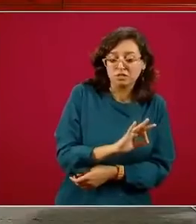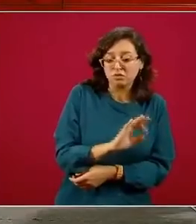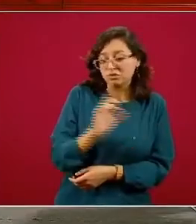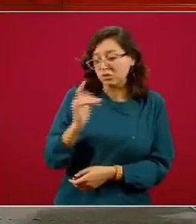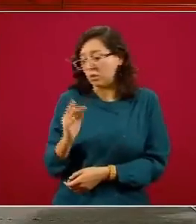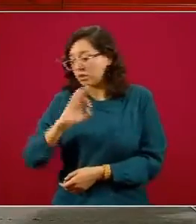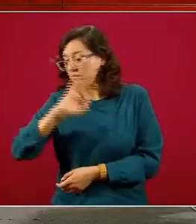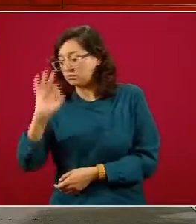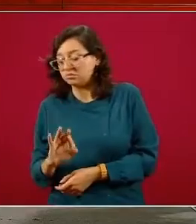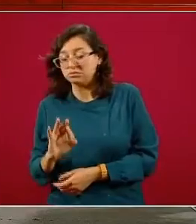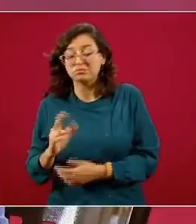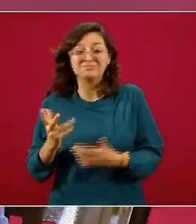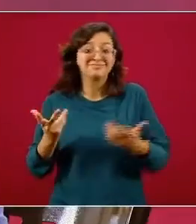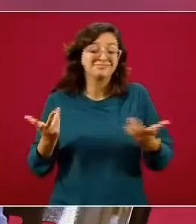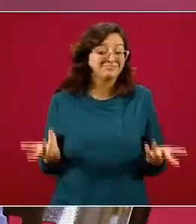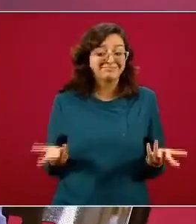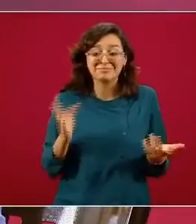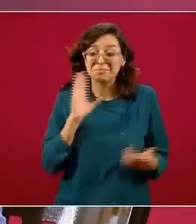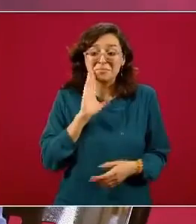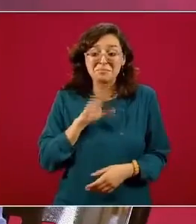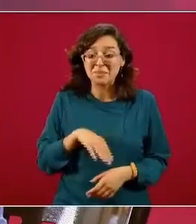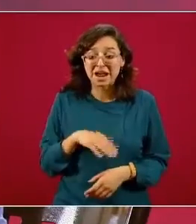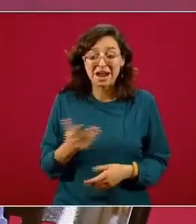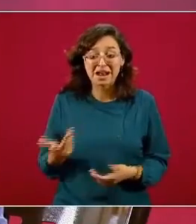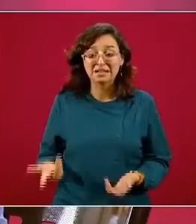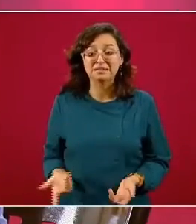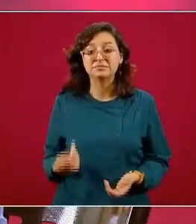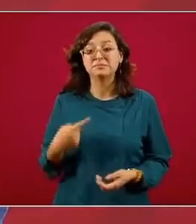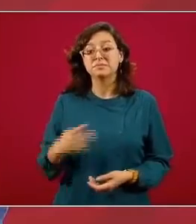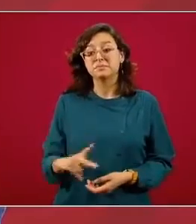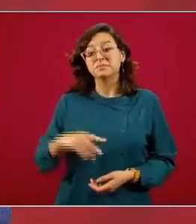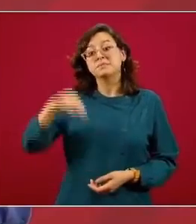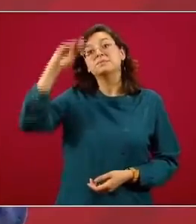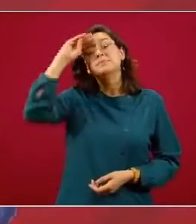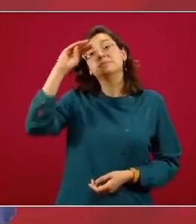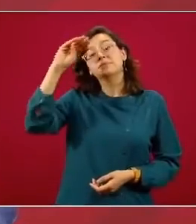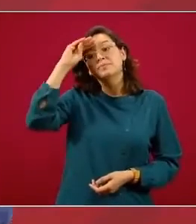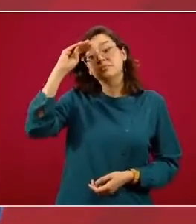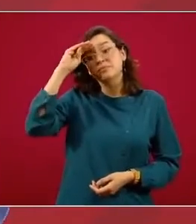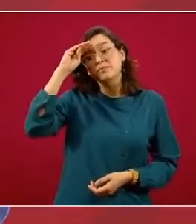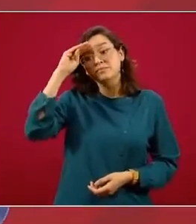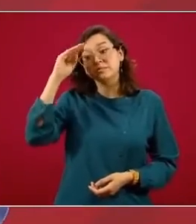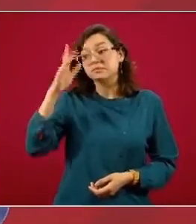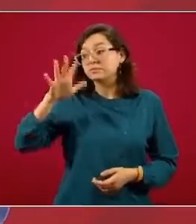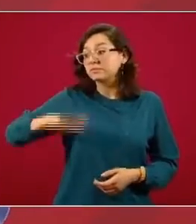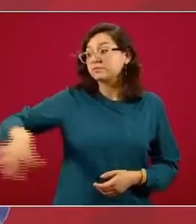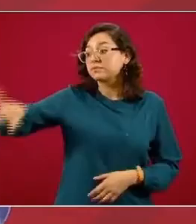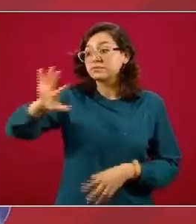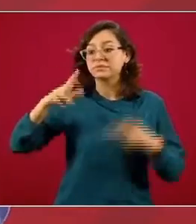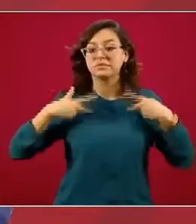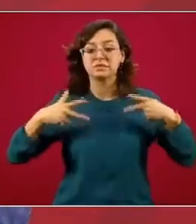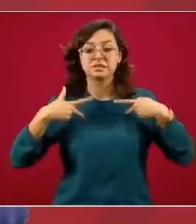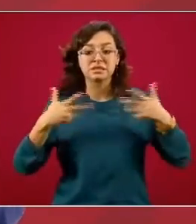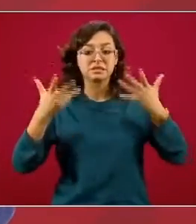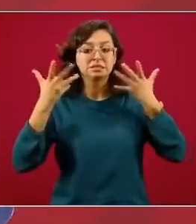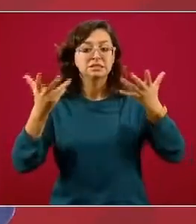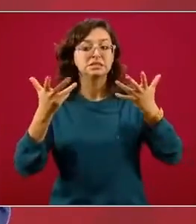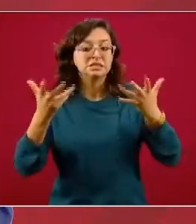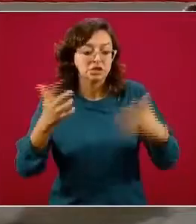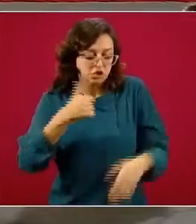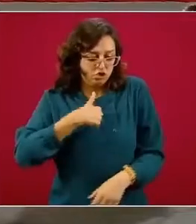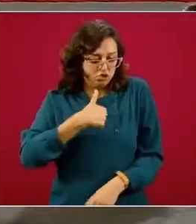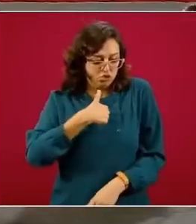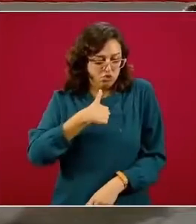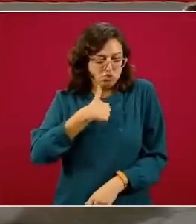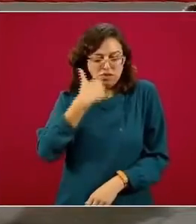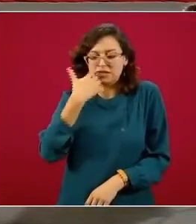estas pruebas pero si pensáramos que existe un deseo de la población de querer conocer su